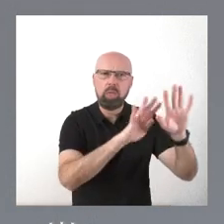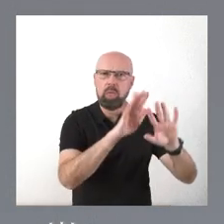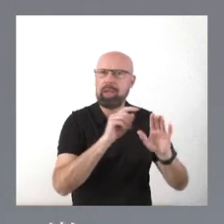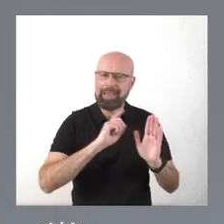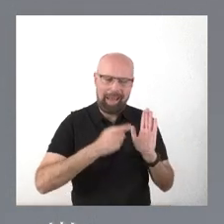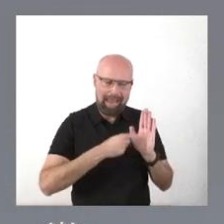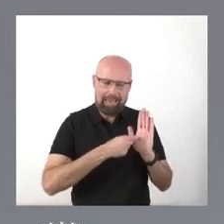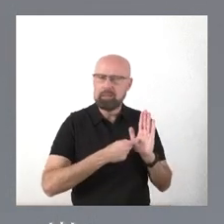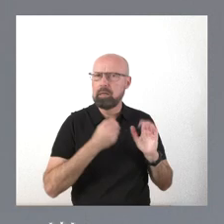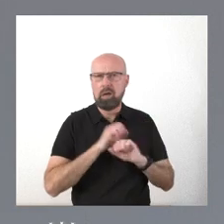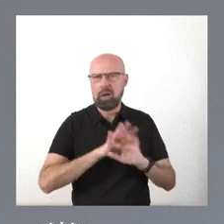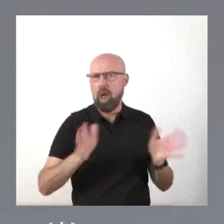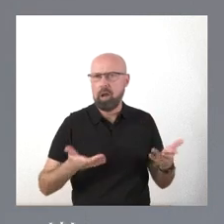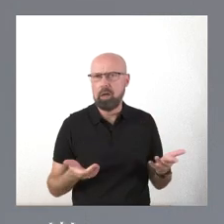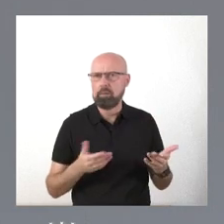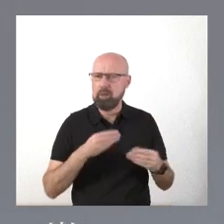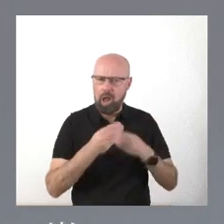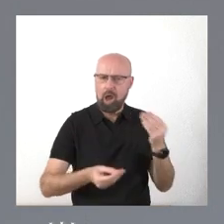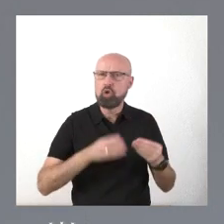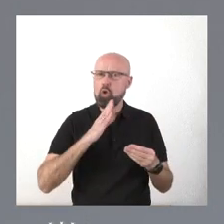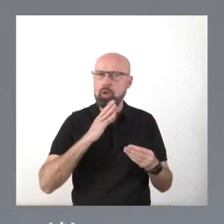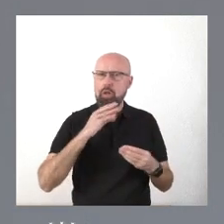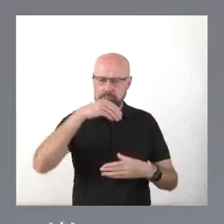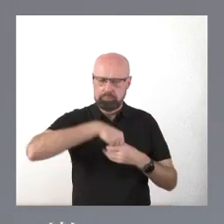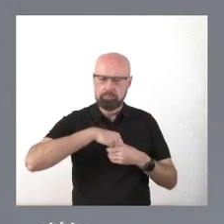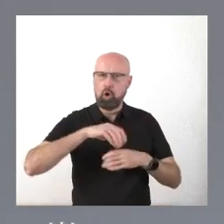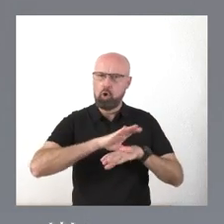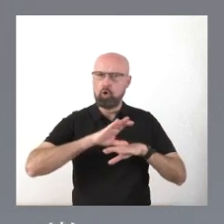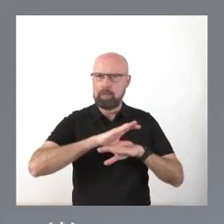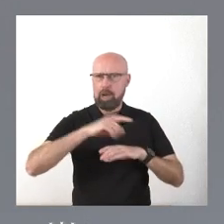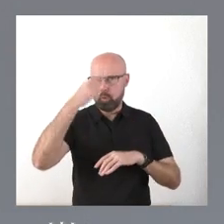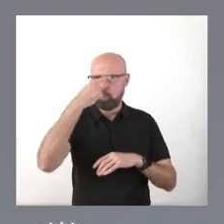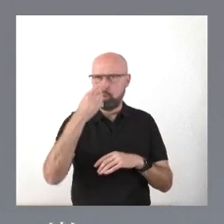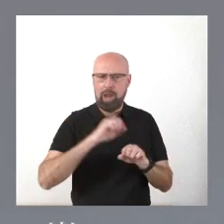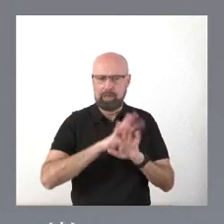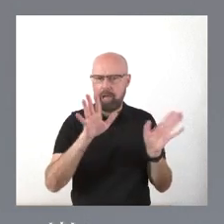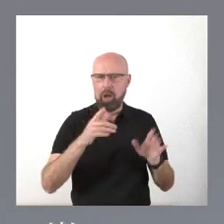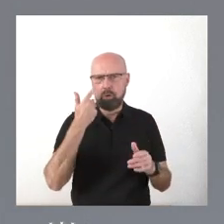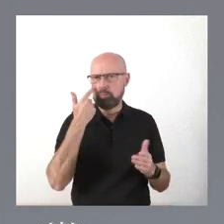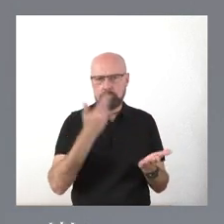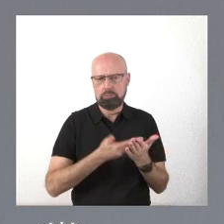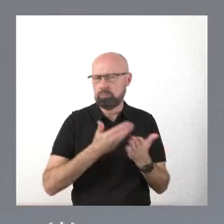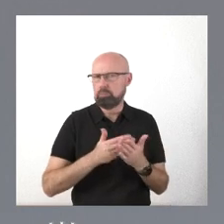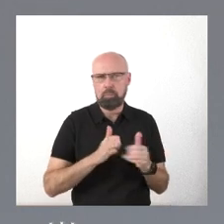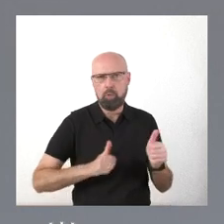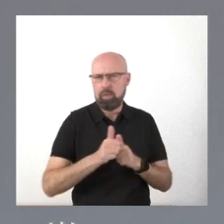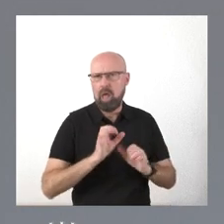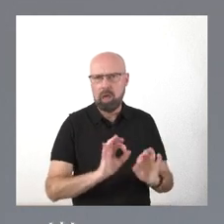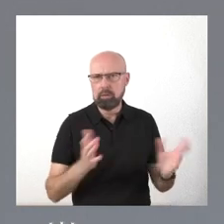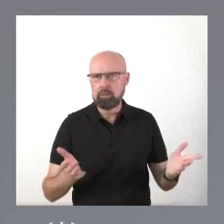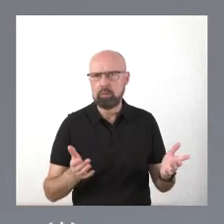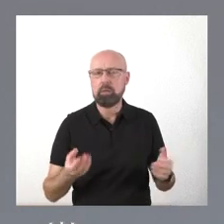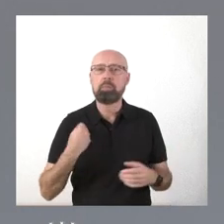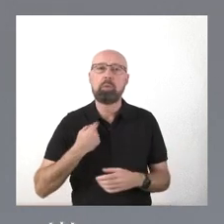una ley que se ha elaborado en la Consejería de Cultura y, obviamente, la claridad va por delante. Aquello que decía Claudio